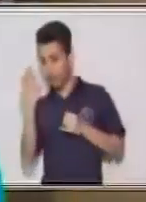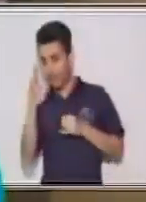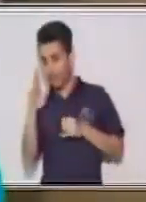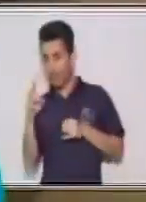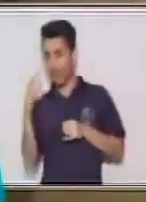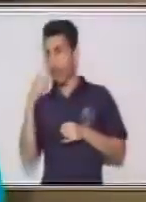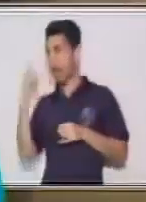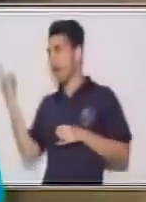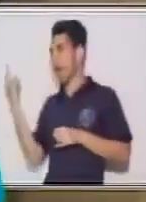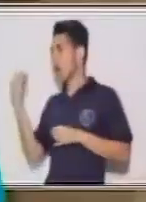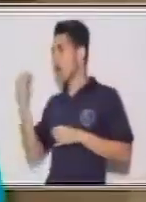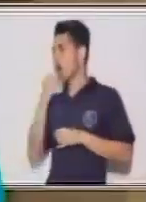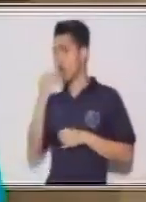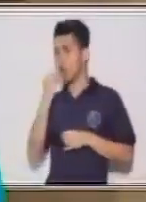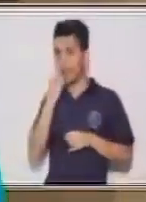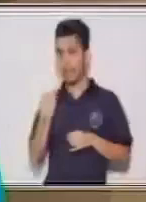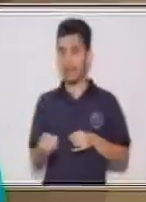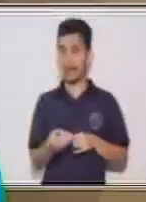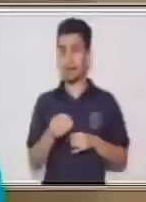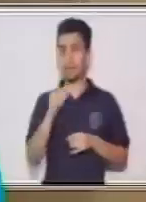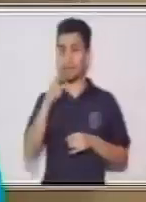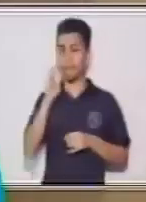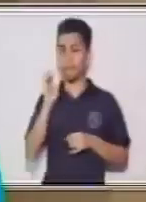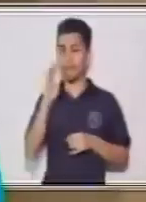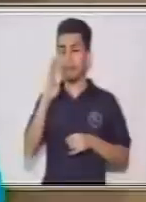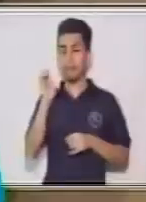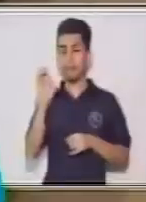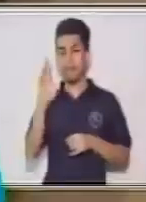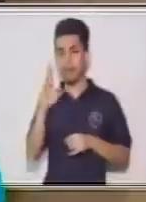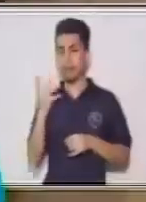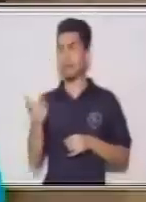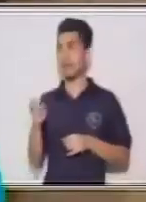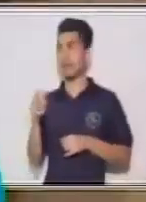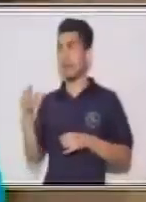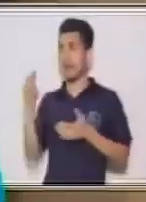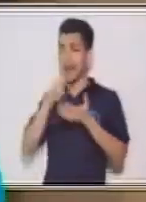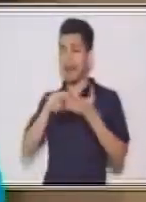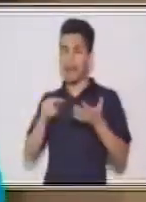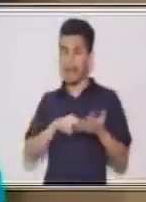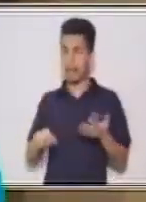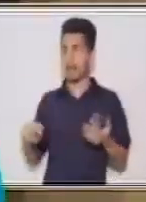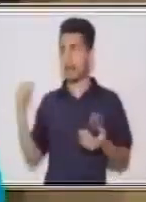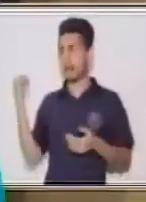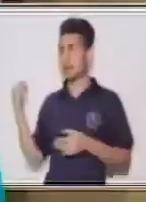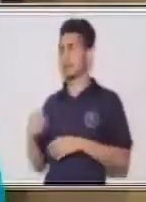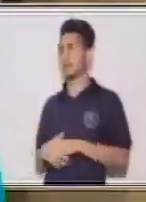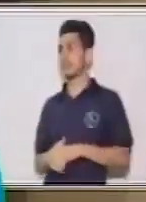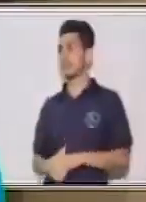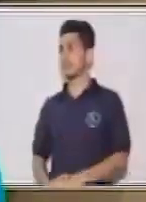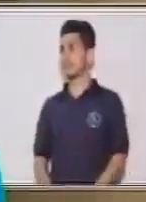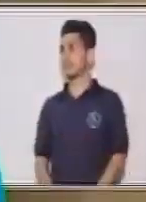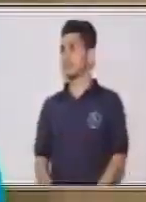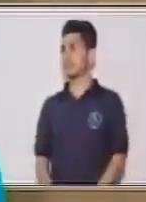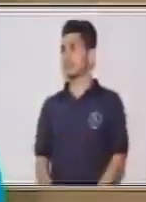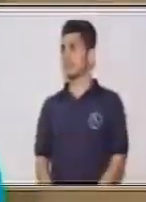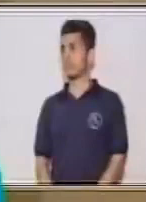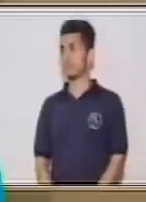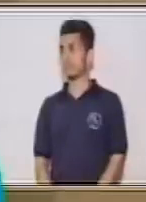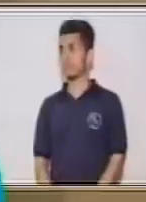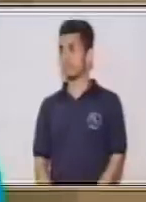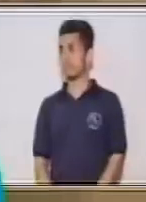En este caso, yo te voy a colocar el de leer. No, vamos a ir colocando acá. Ahí está.